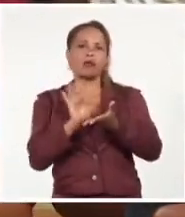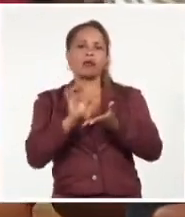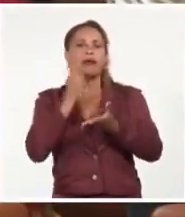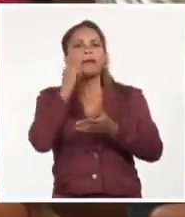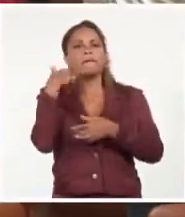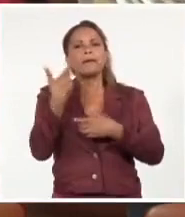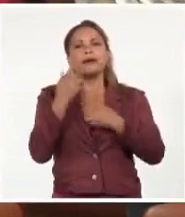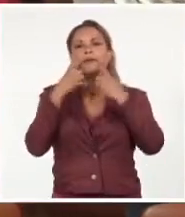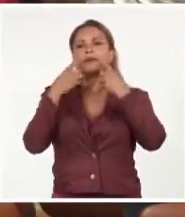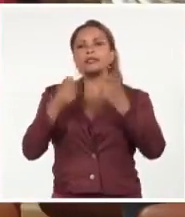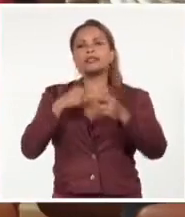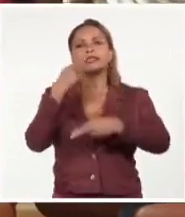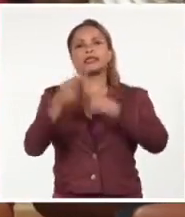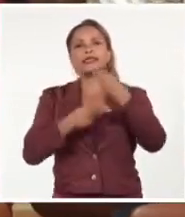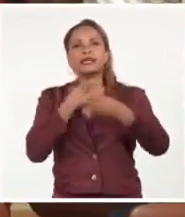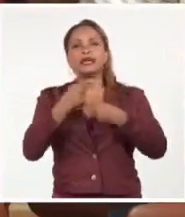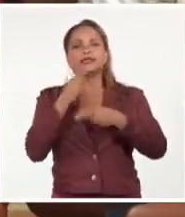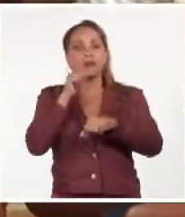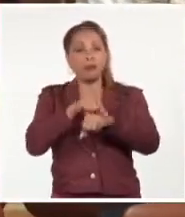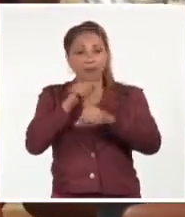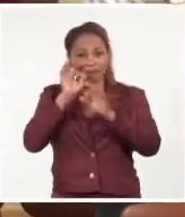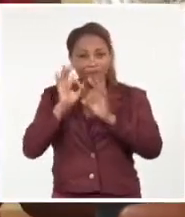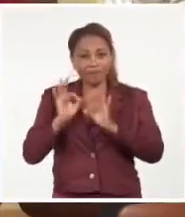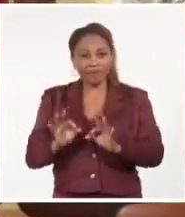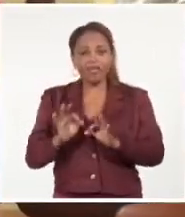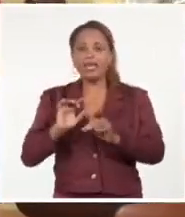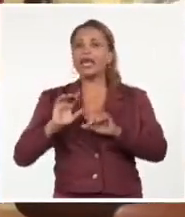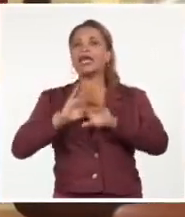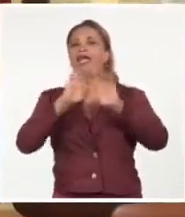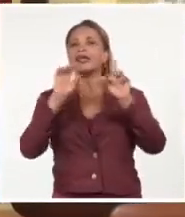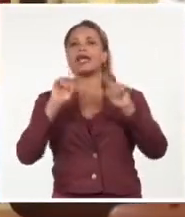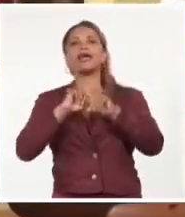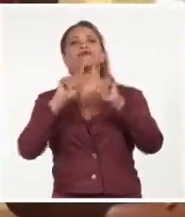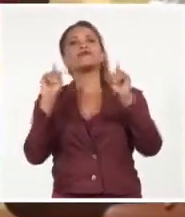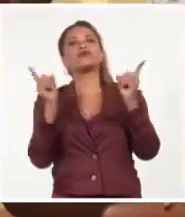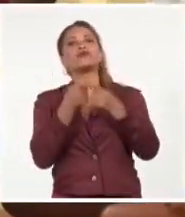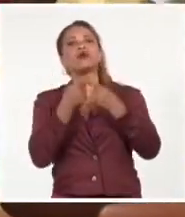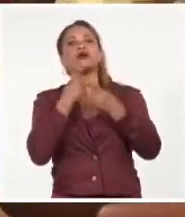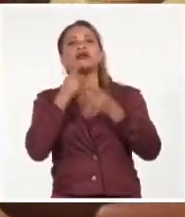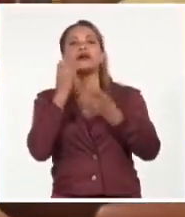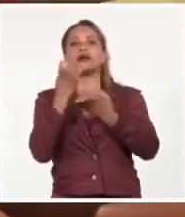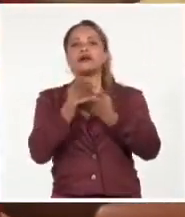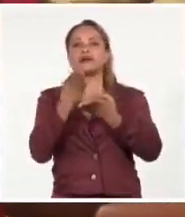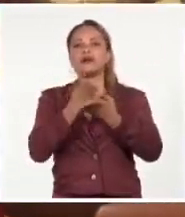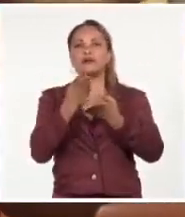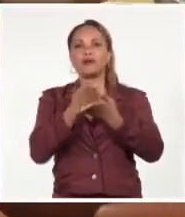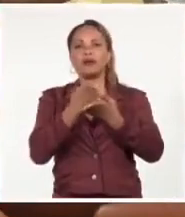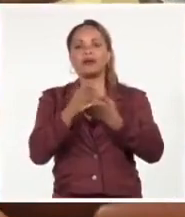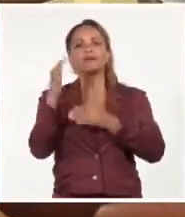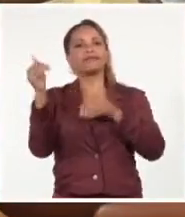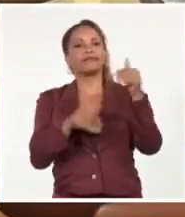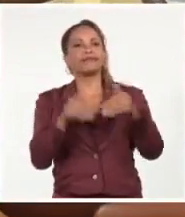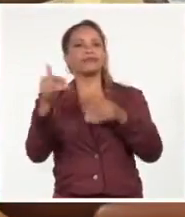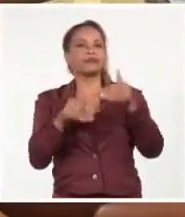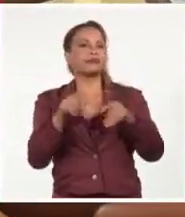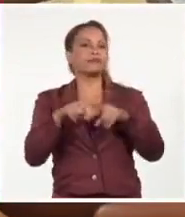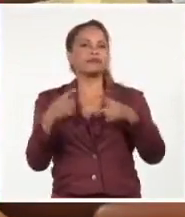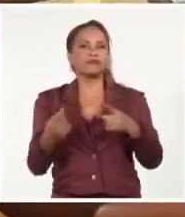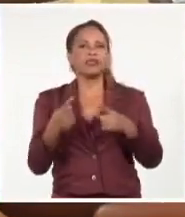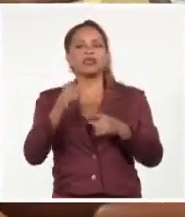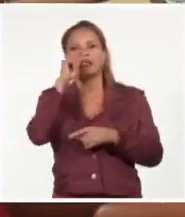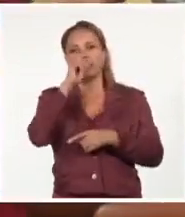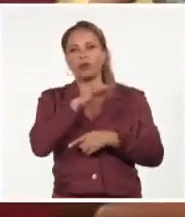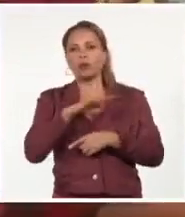importante es el que se está realizando en estos momentos en todas nuestras instituciones educacionales con la participación de los